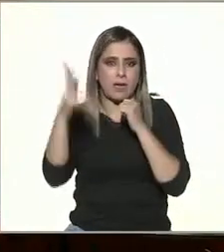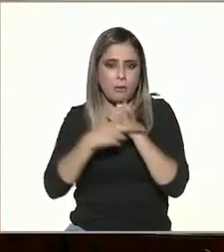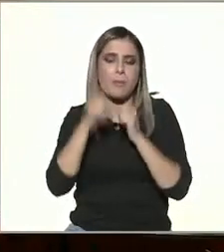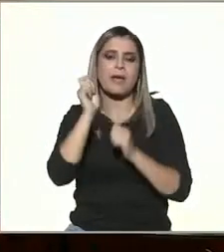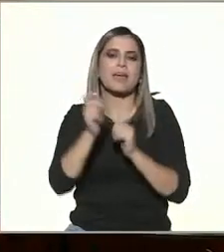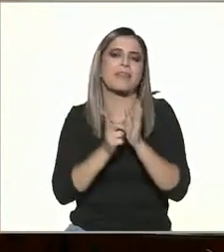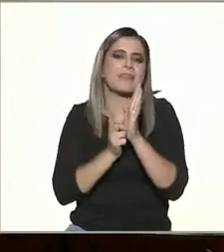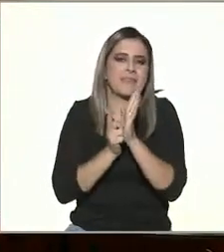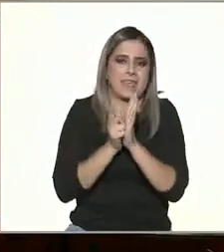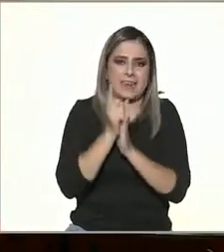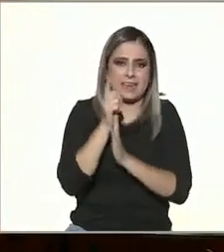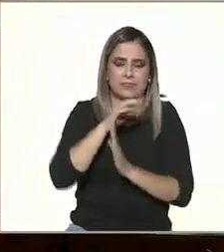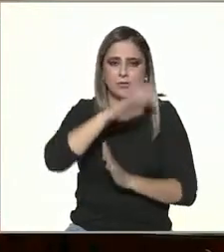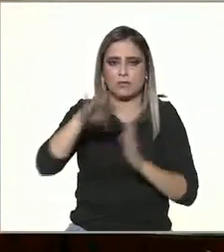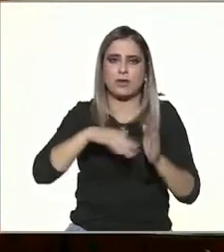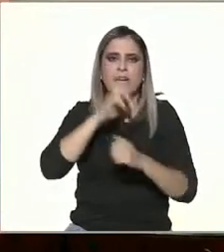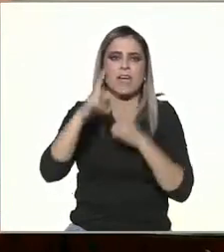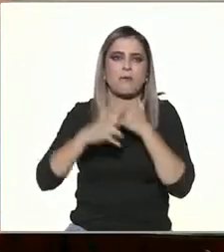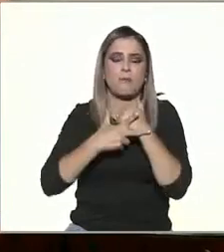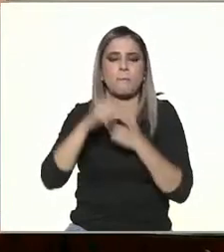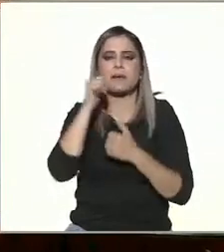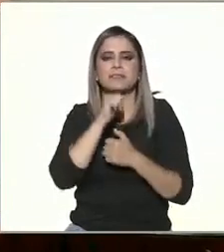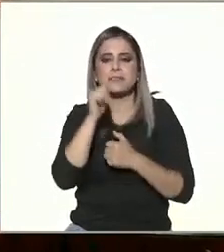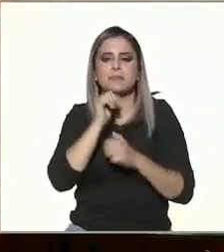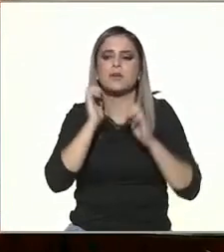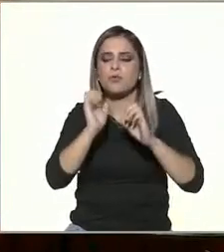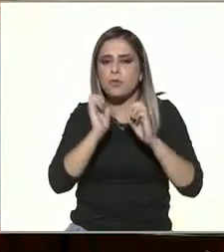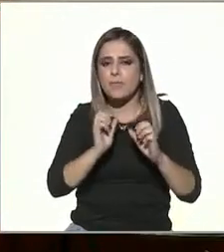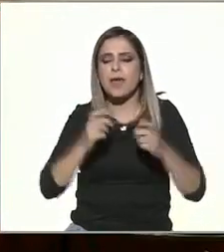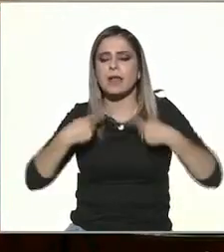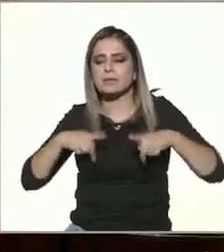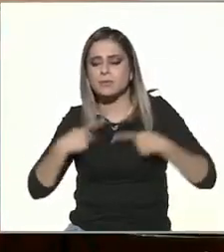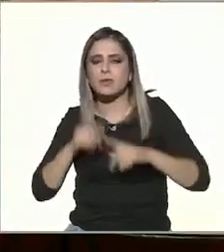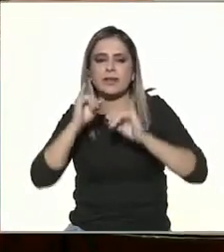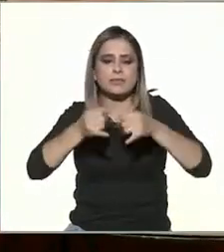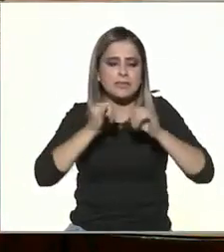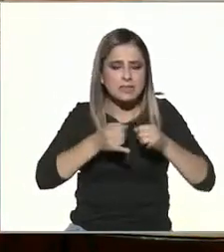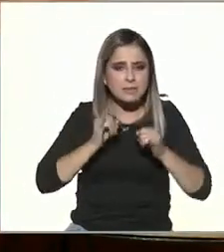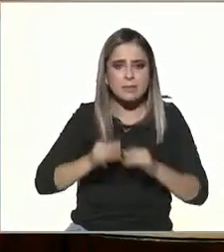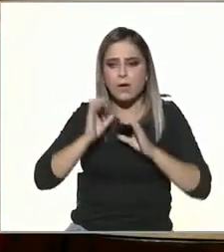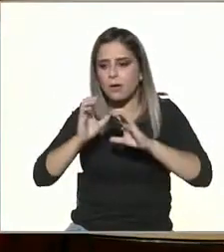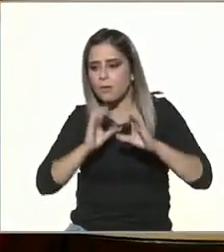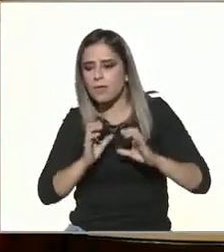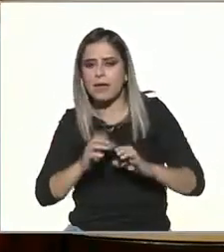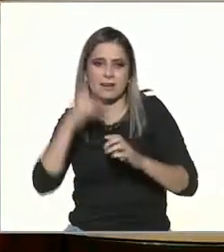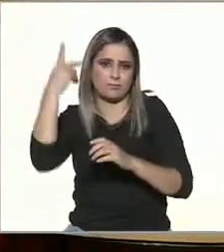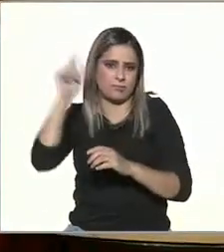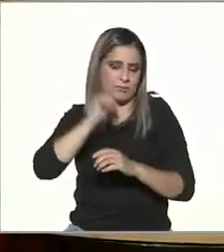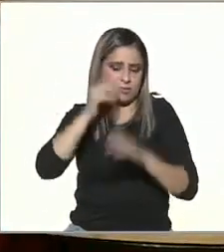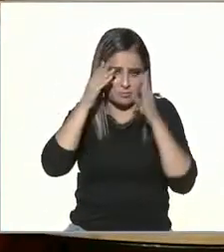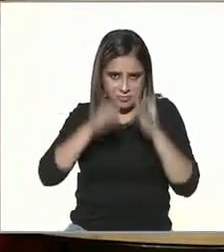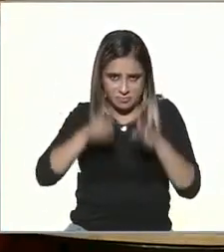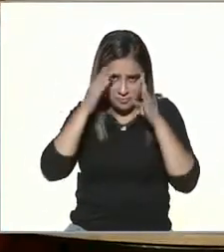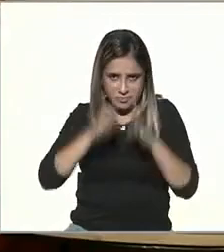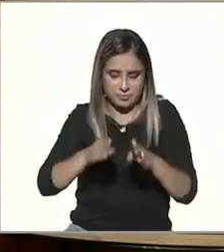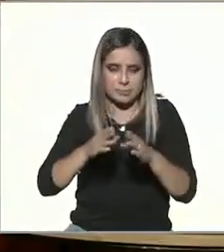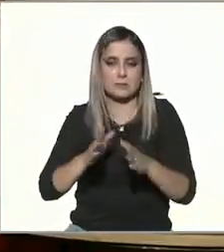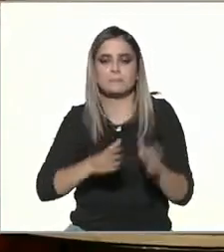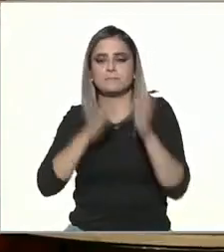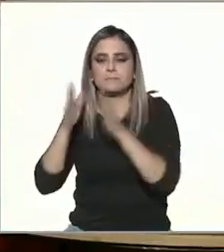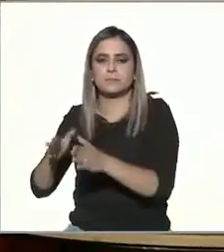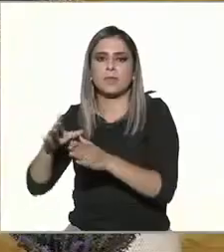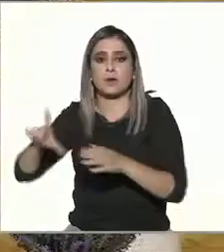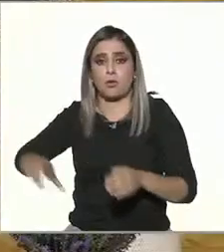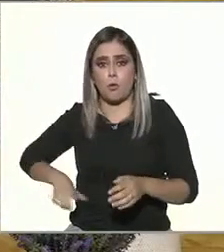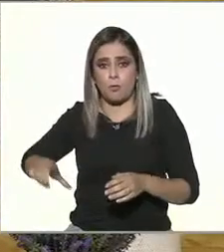todo lo que plantea Europa generalmente es como como cuidamos al individuo a veces para bien y a veces para mal y en Asia es